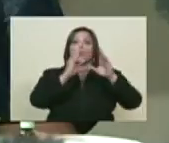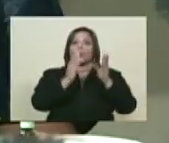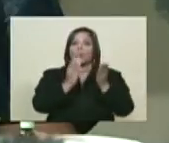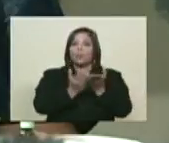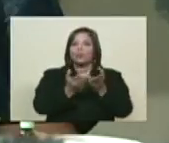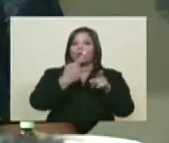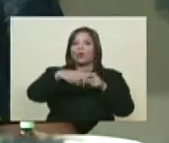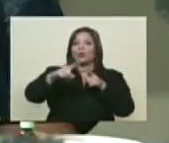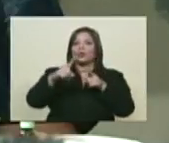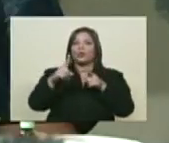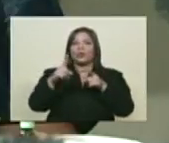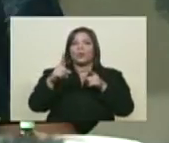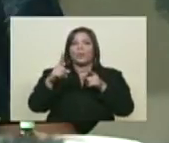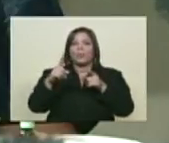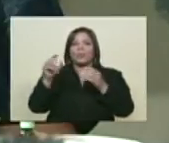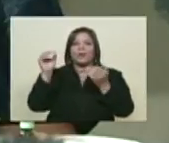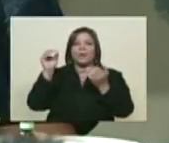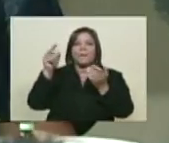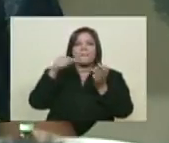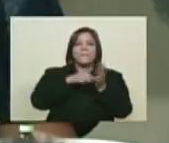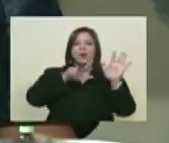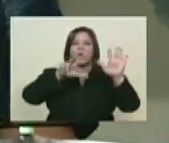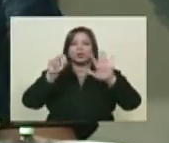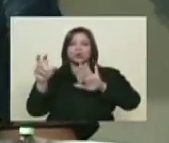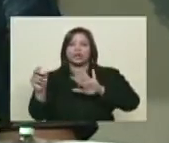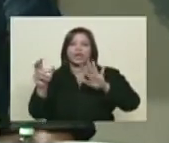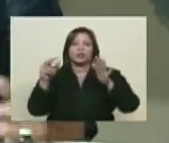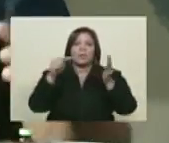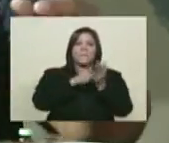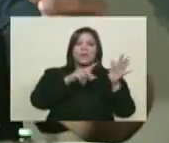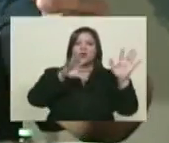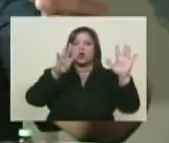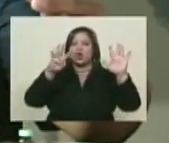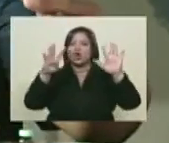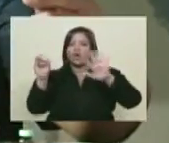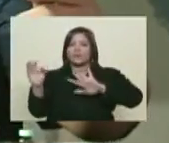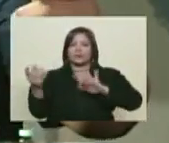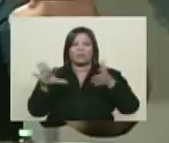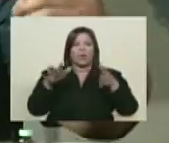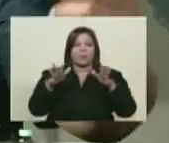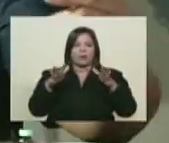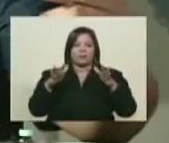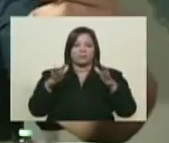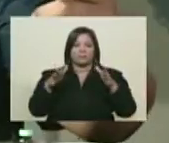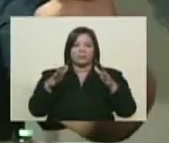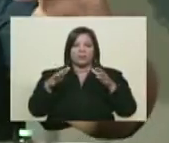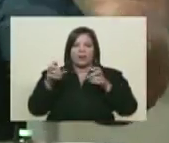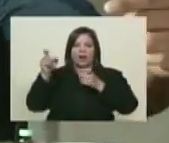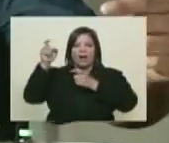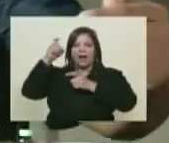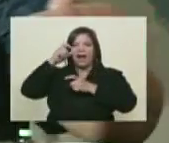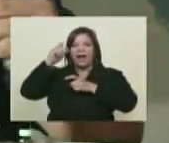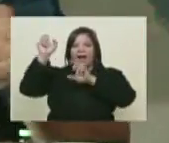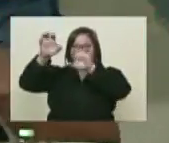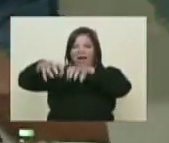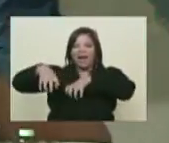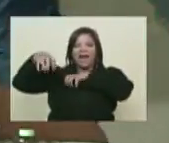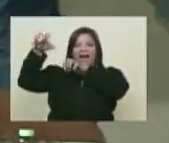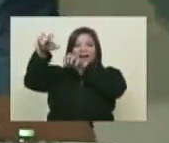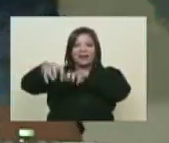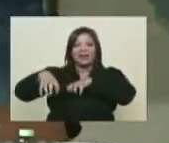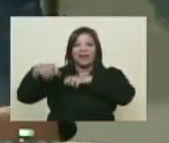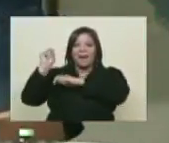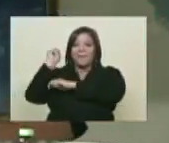de finales de 1800, principios de 1900, cómo agricultores o pescadores